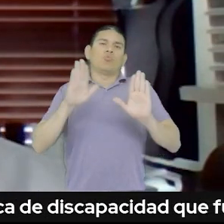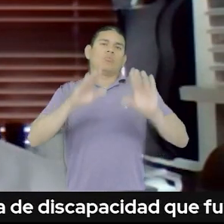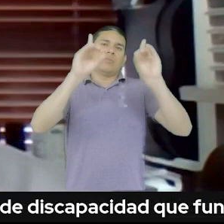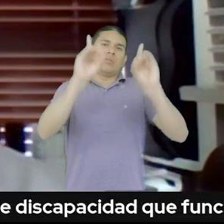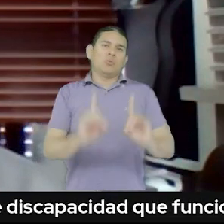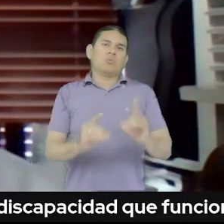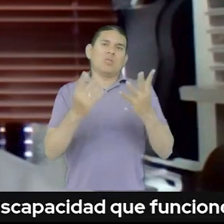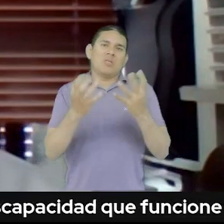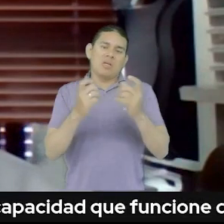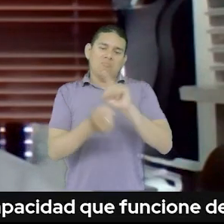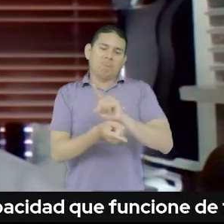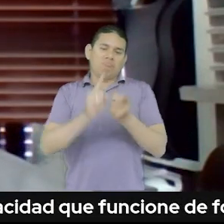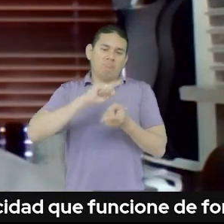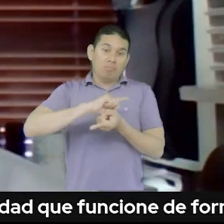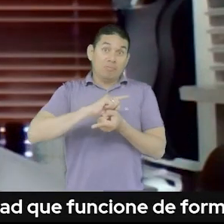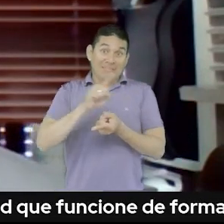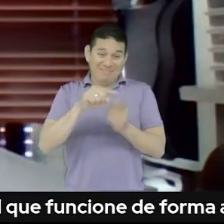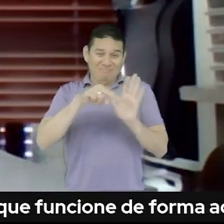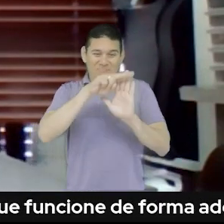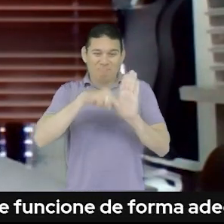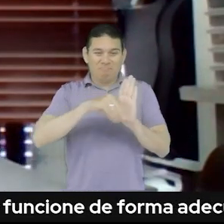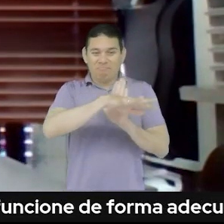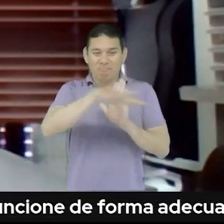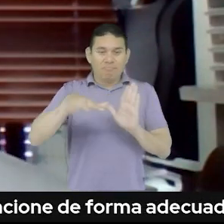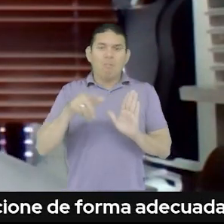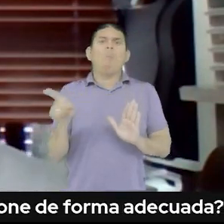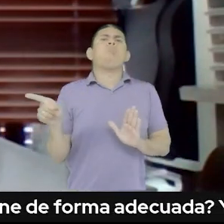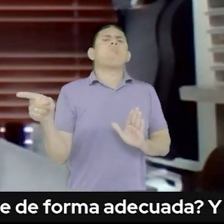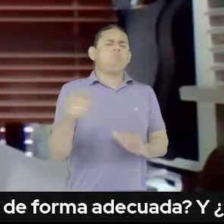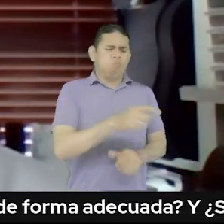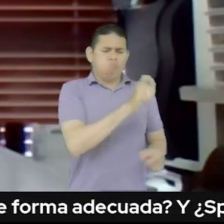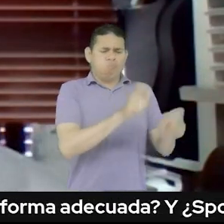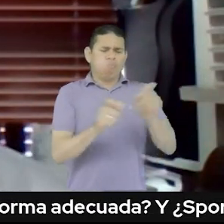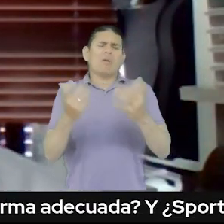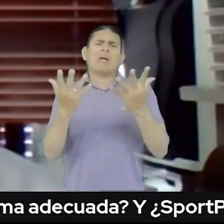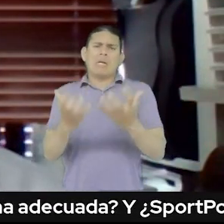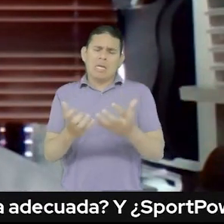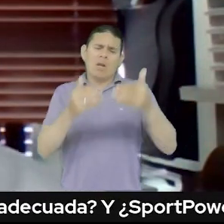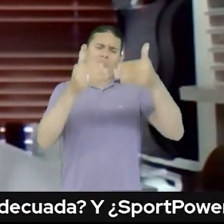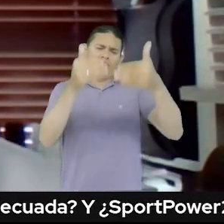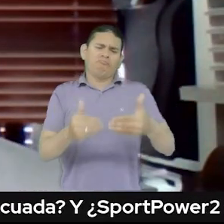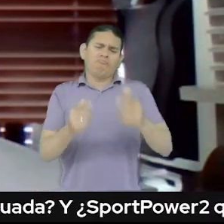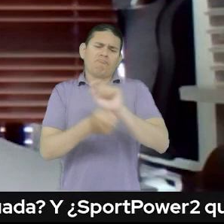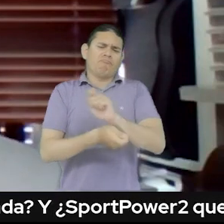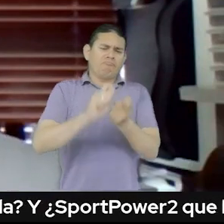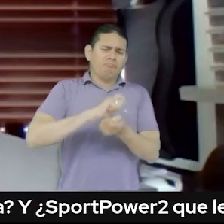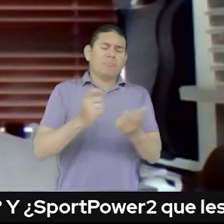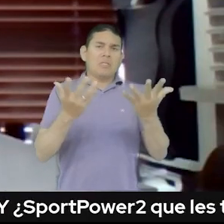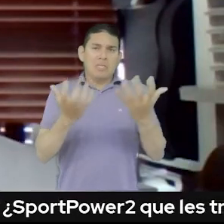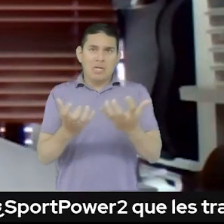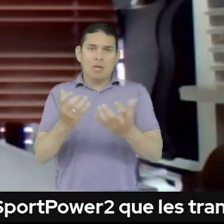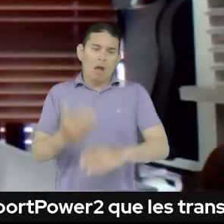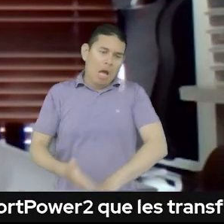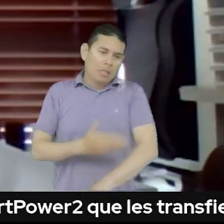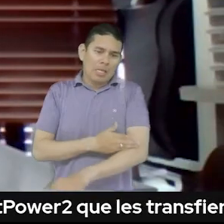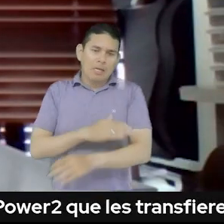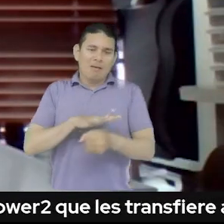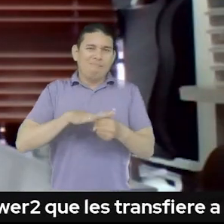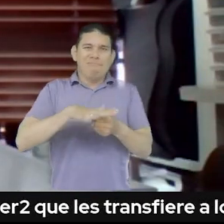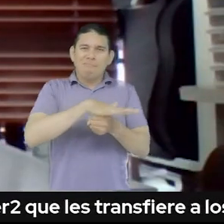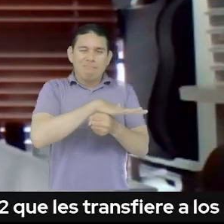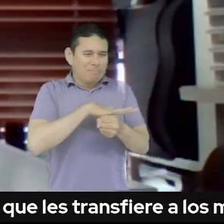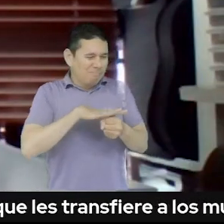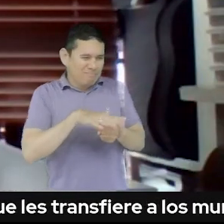cuando hablamos de política pública de discapacidad, hablamos de una decisión de transformación sobre las condiciones de